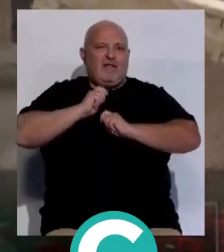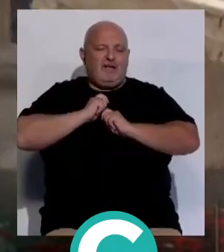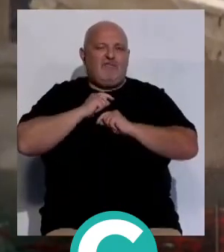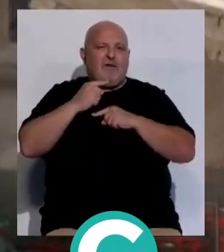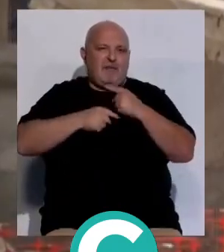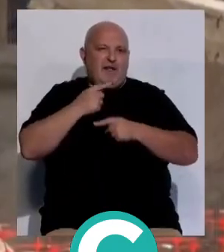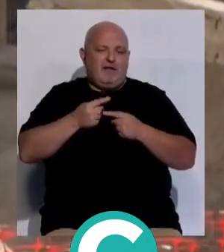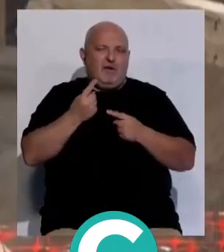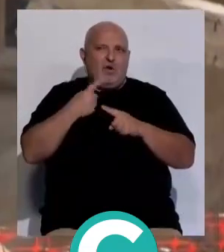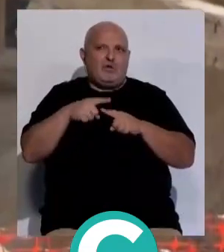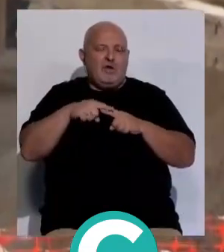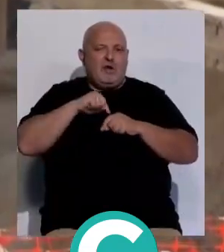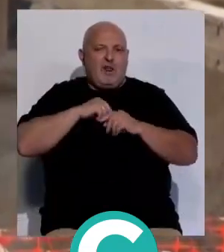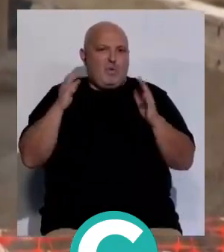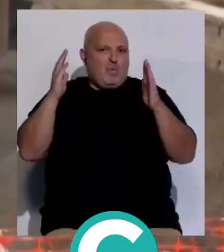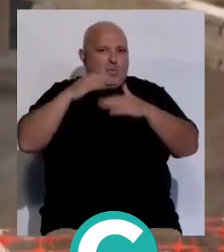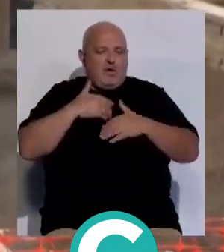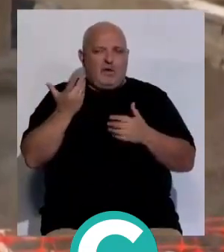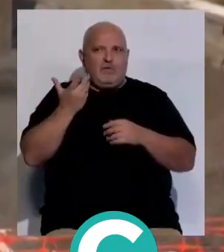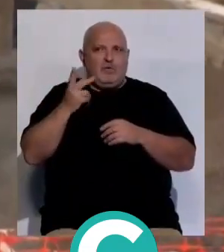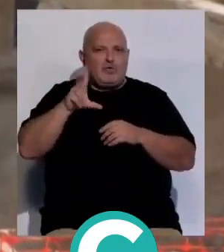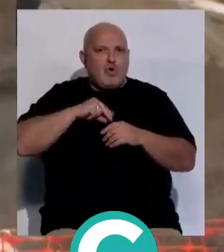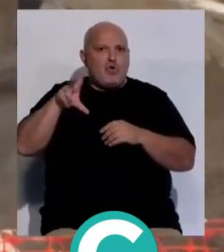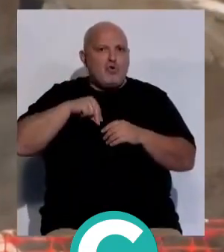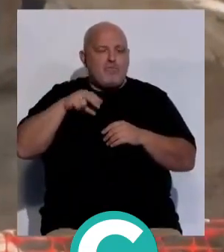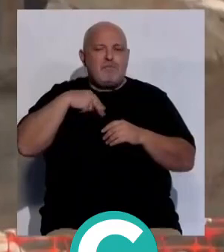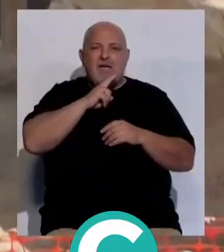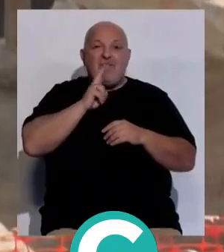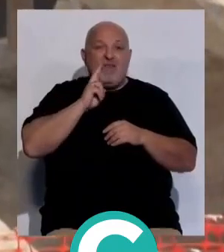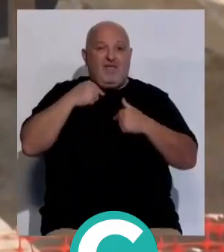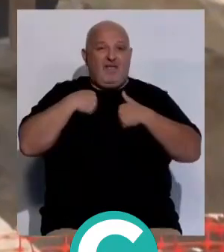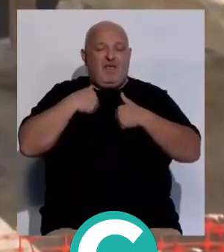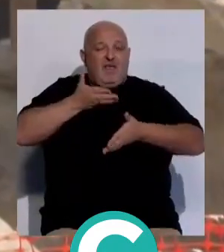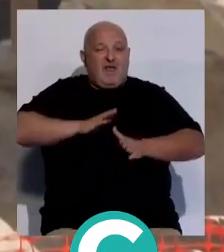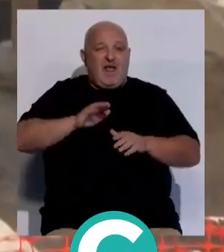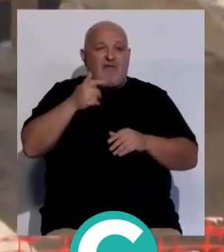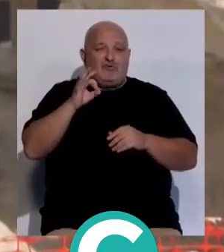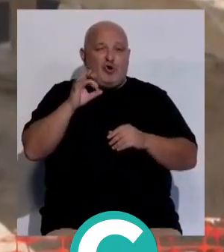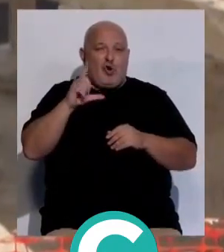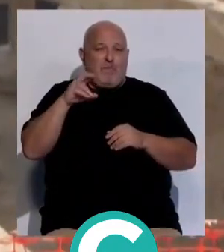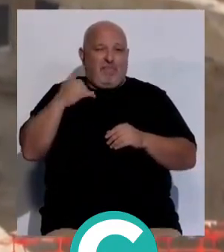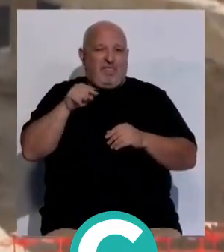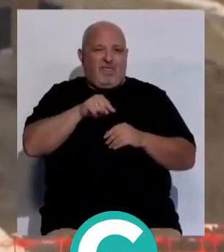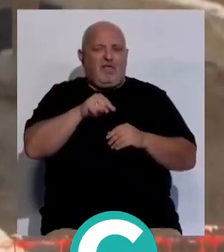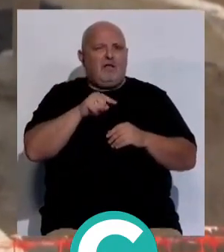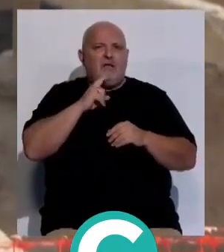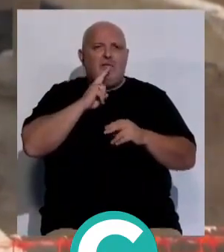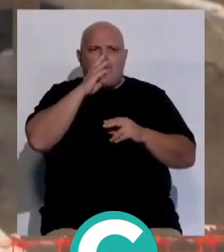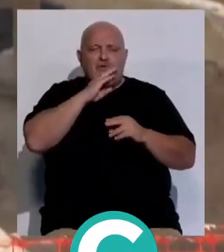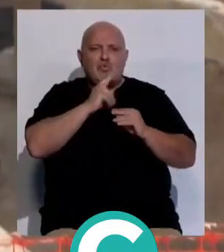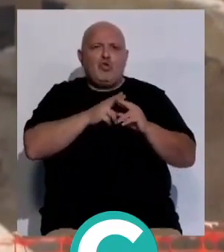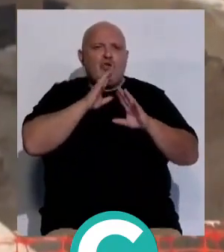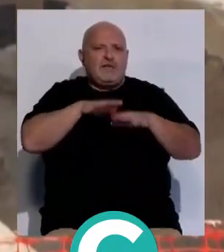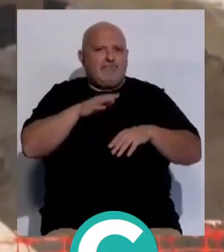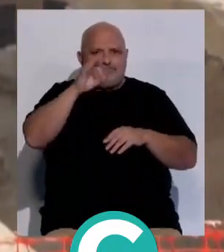historia familiar. Una cosa que no teníamos porque siempre se nos había negado. A mi madre, que era hija de Alfonso López Quera, no se le habló de su padre.